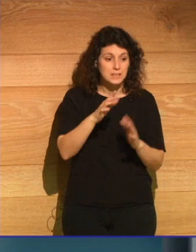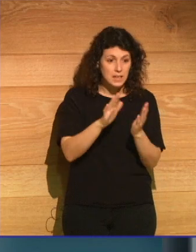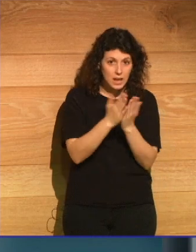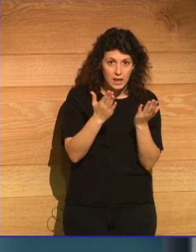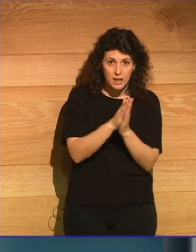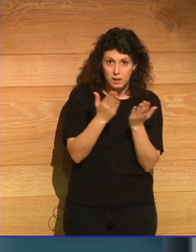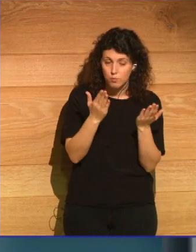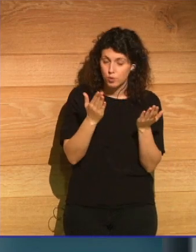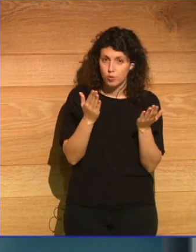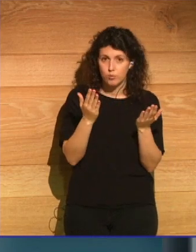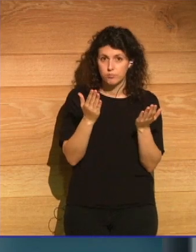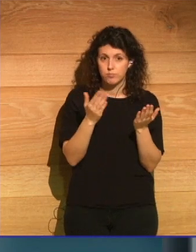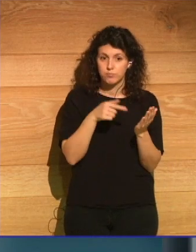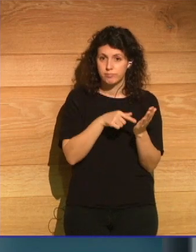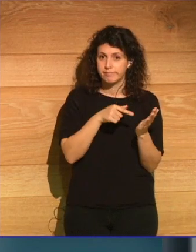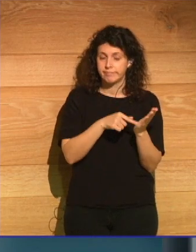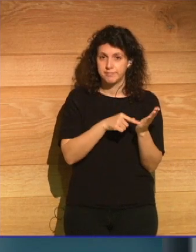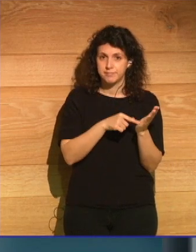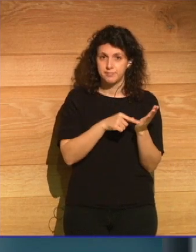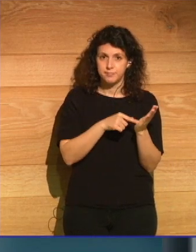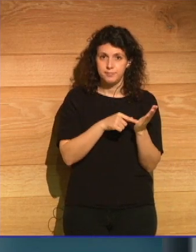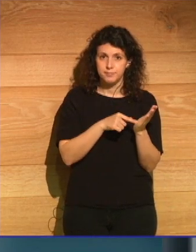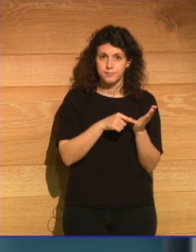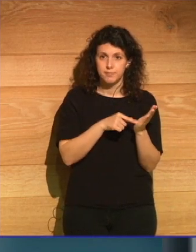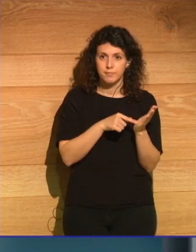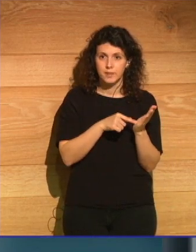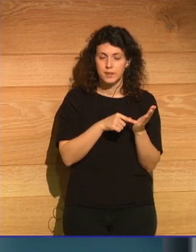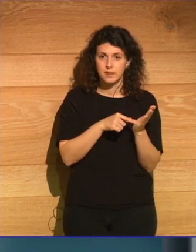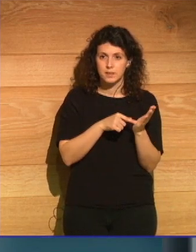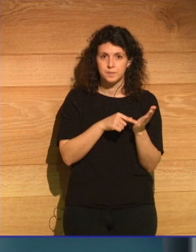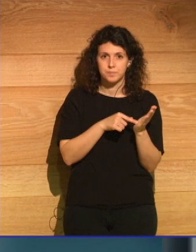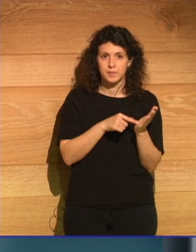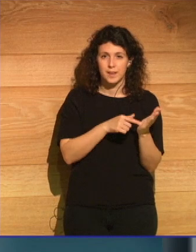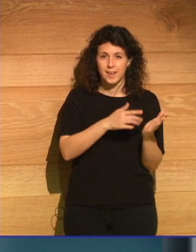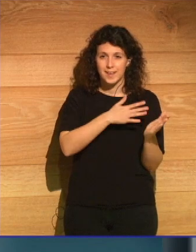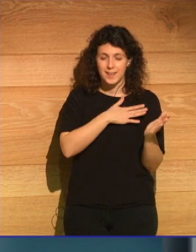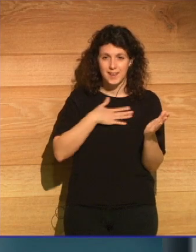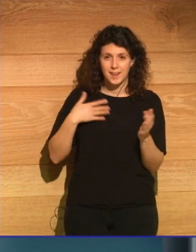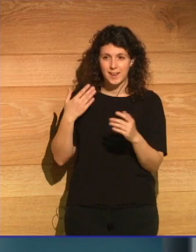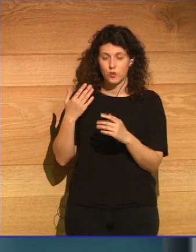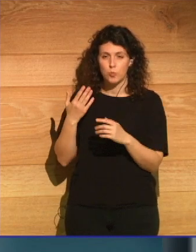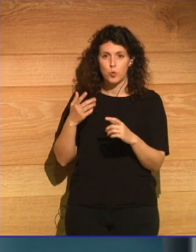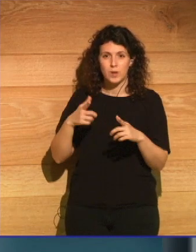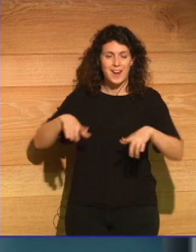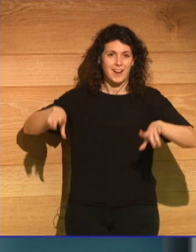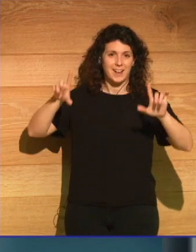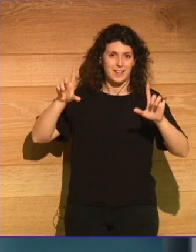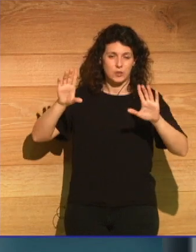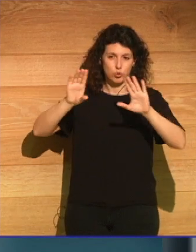pretende hacer un retrato oscuro del futuro que estamos